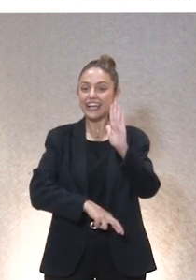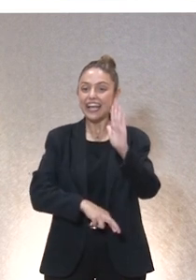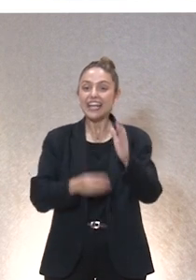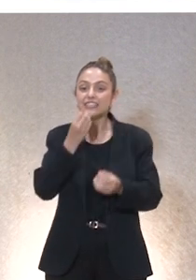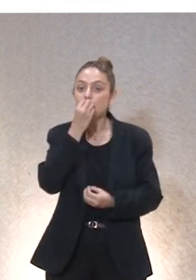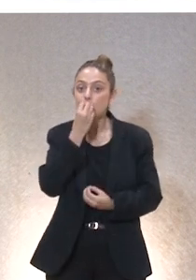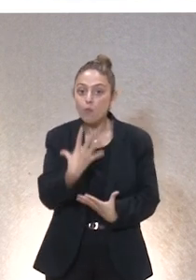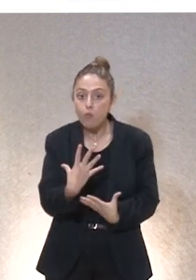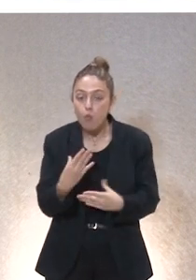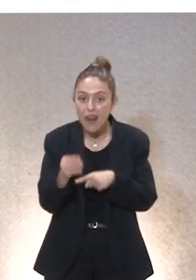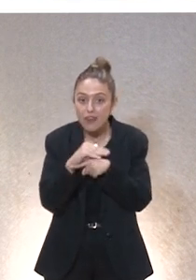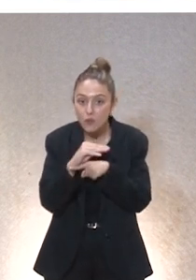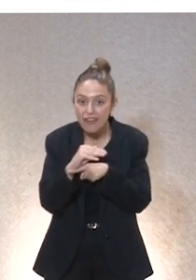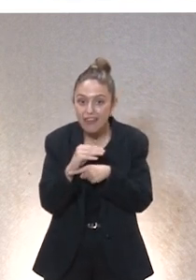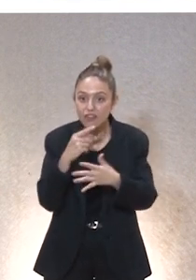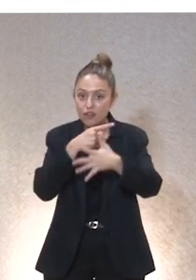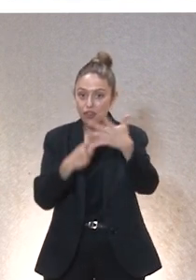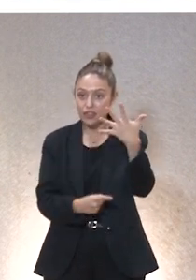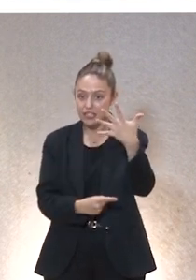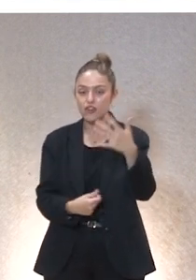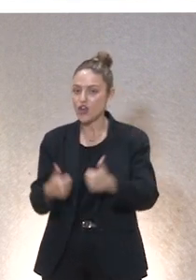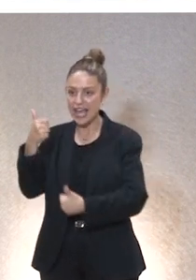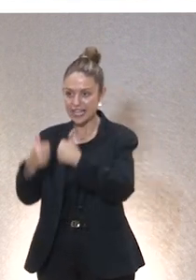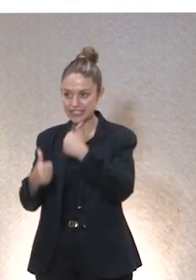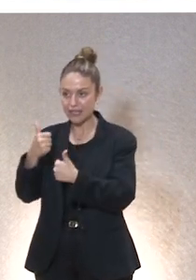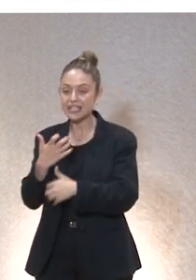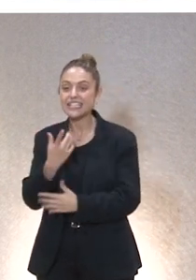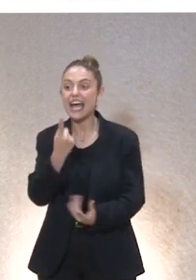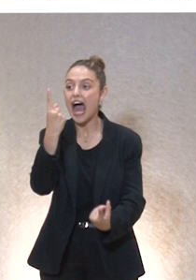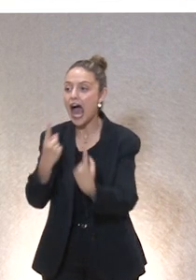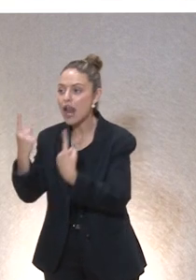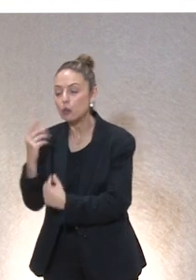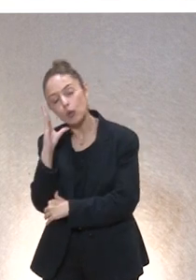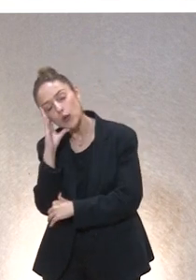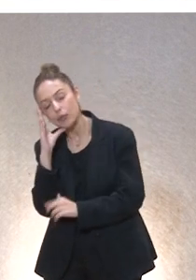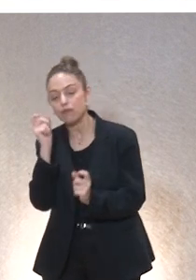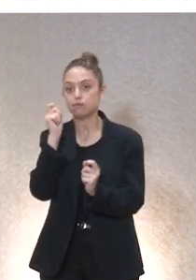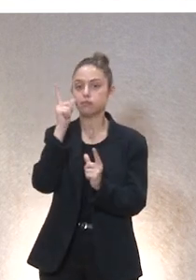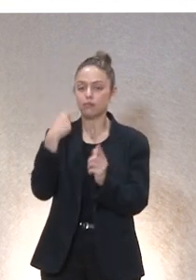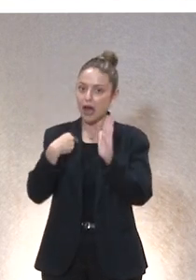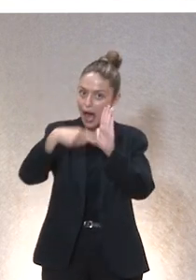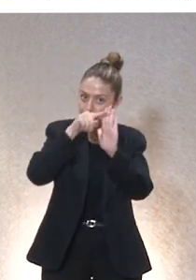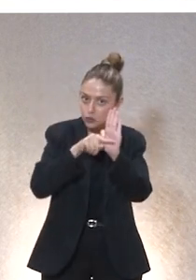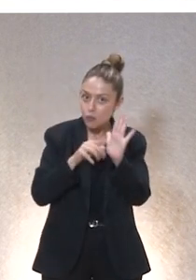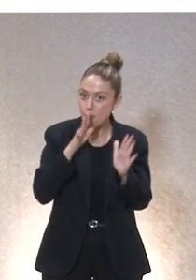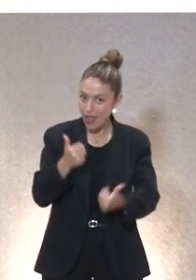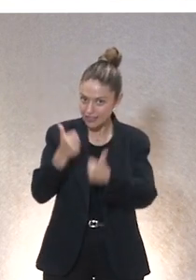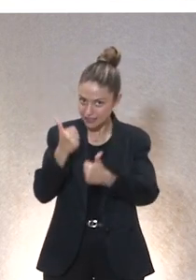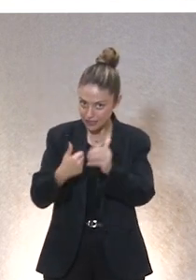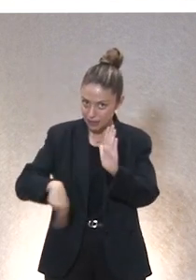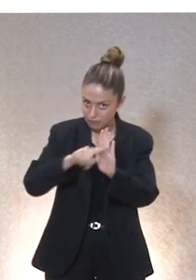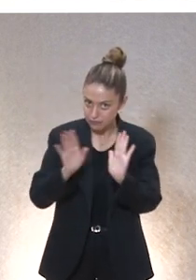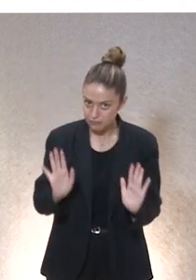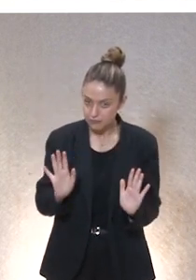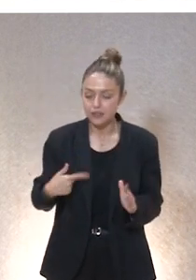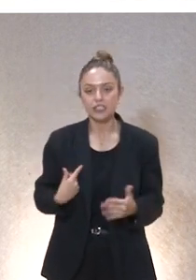buen cuidado esto entra en examen si alguno estaba durmiendo en la siesta que tome nota porque esto va al examen esta noche